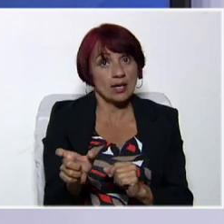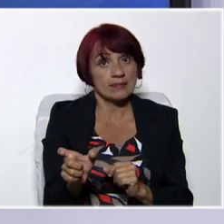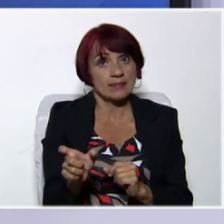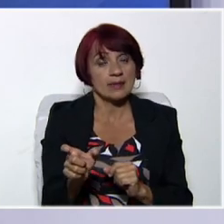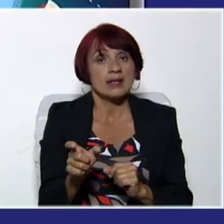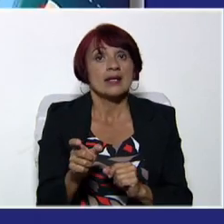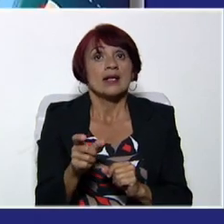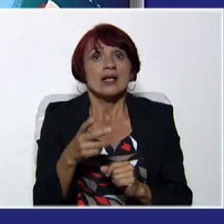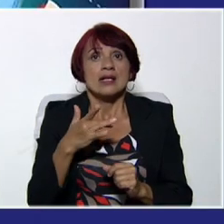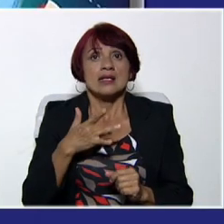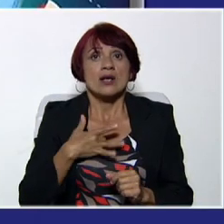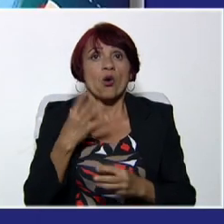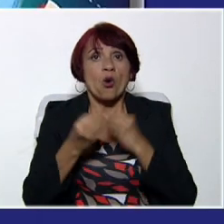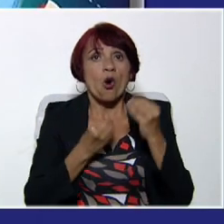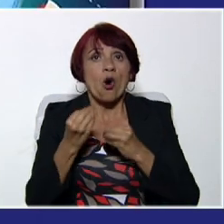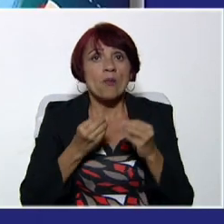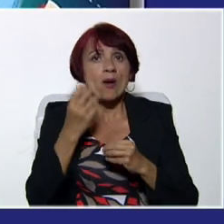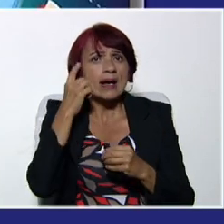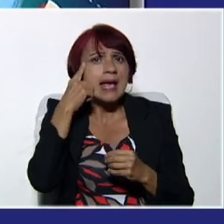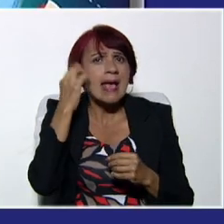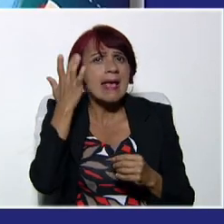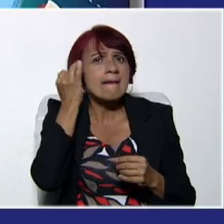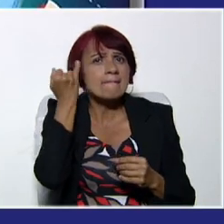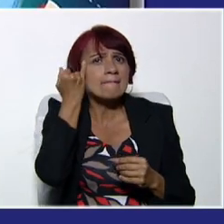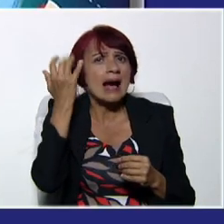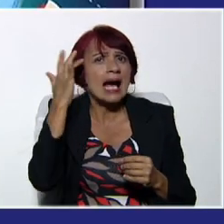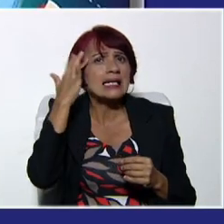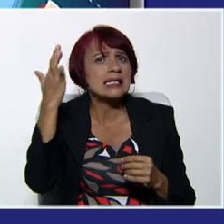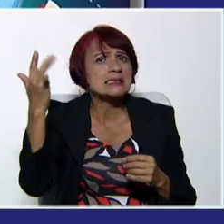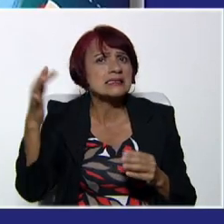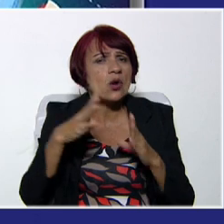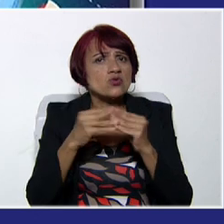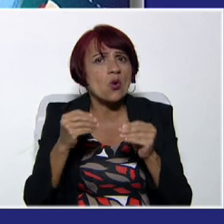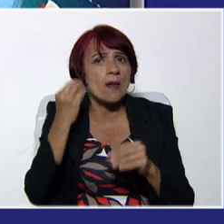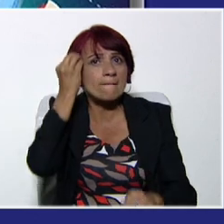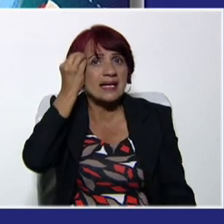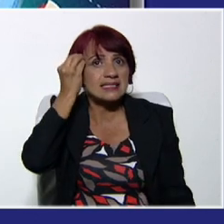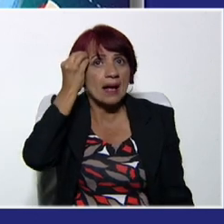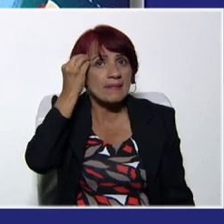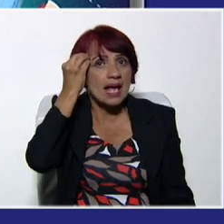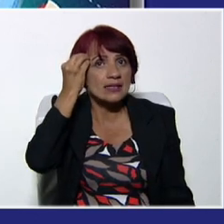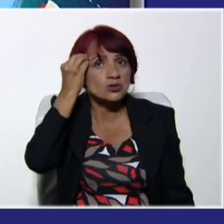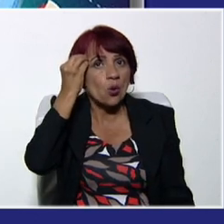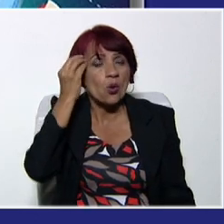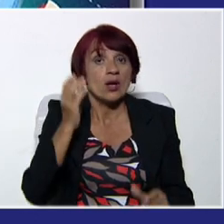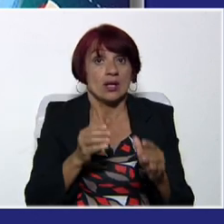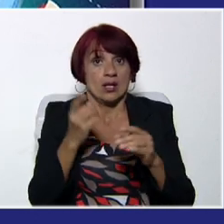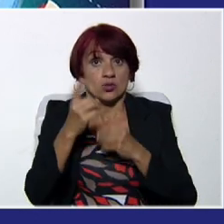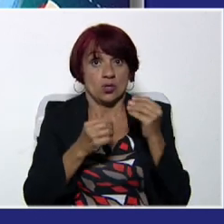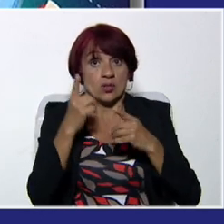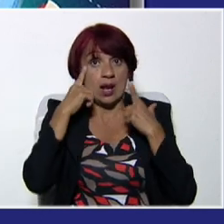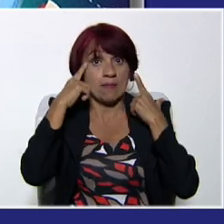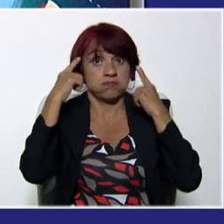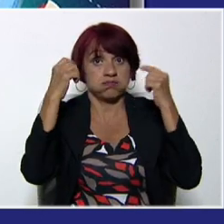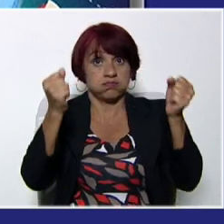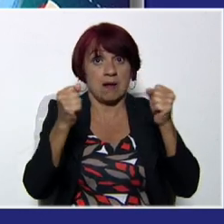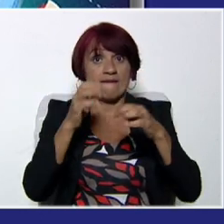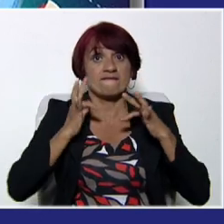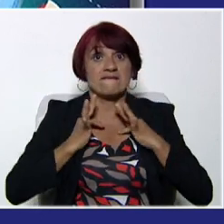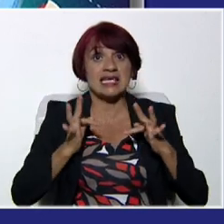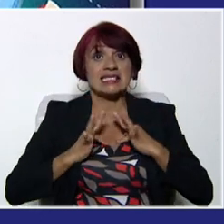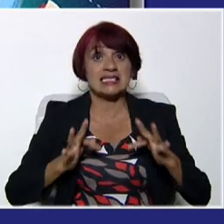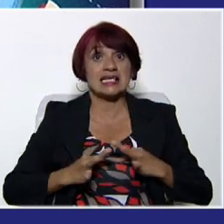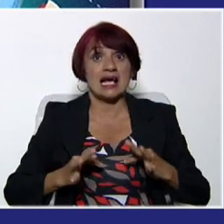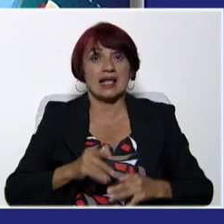Y los sentidos, imaginación y el pensamiento. Estas serían las potencialidades físicas de cada